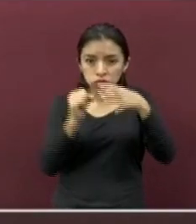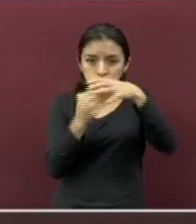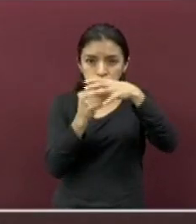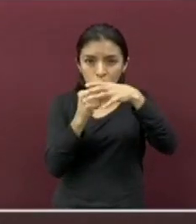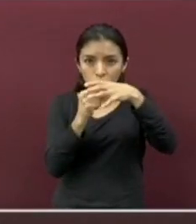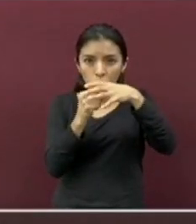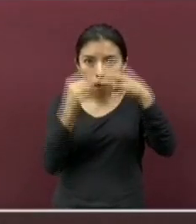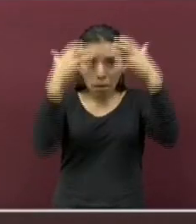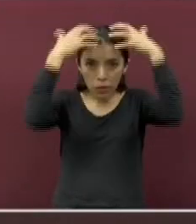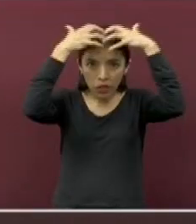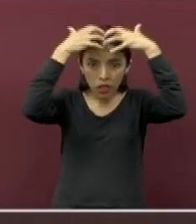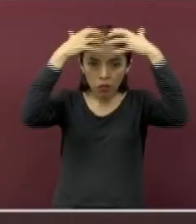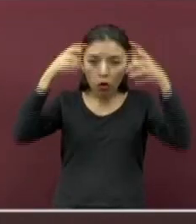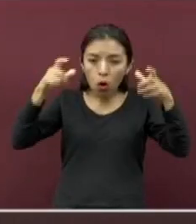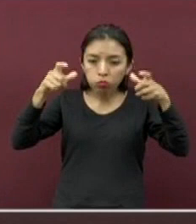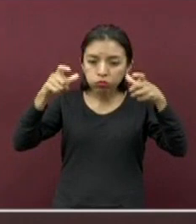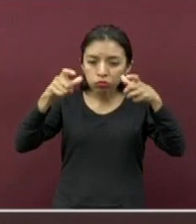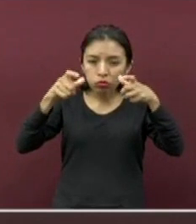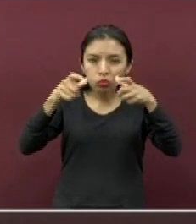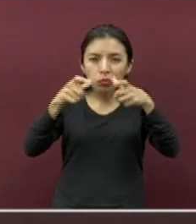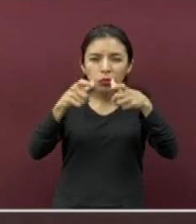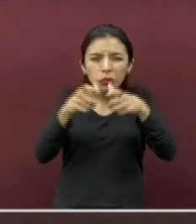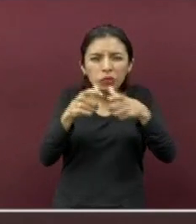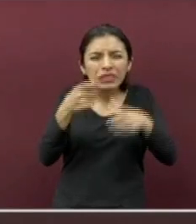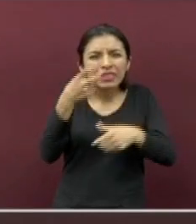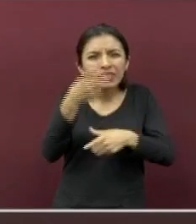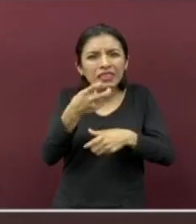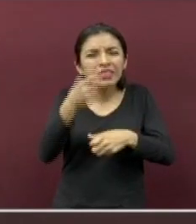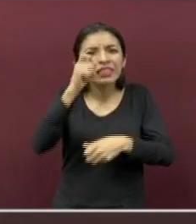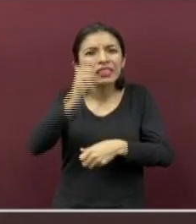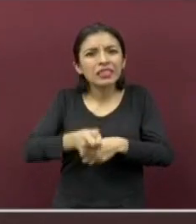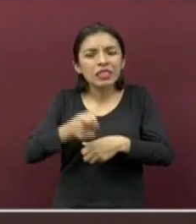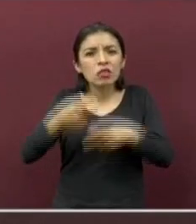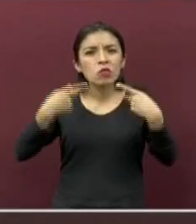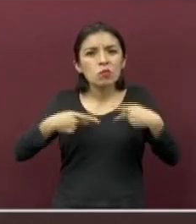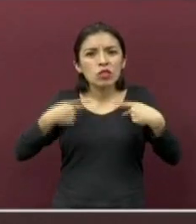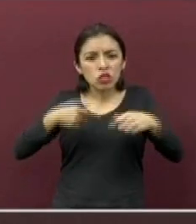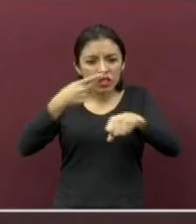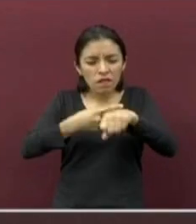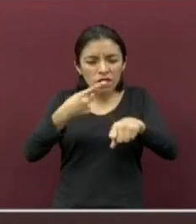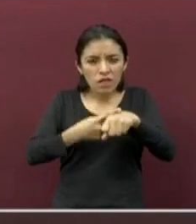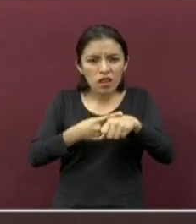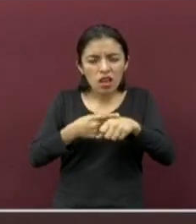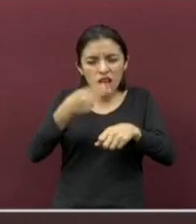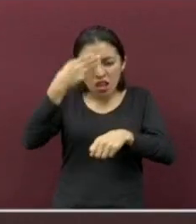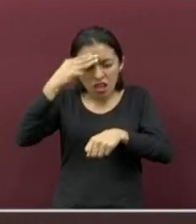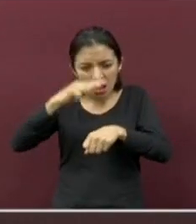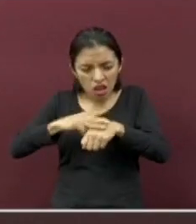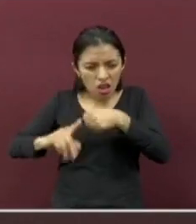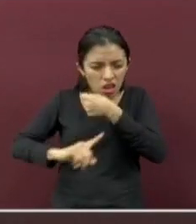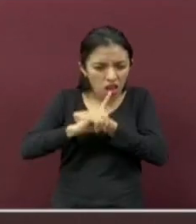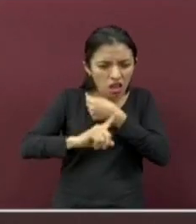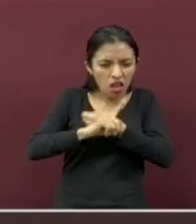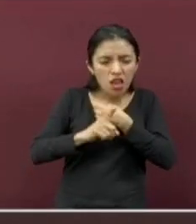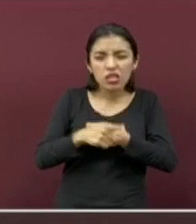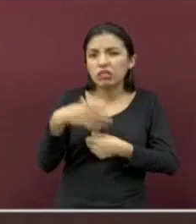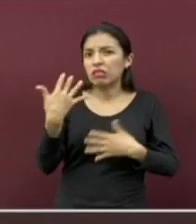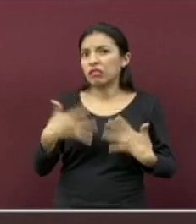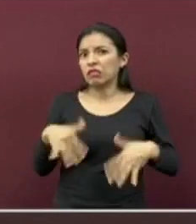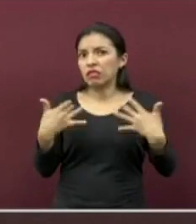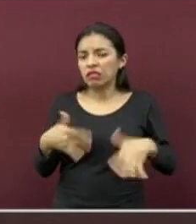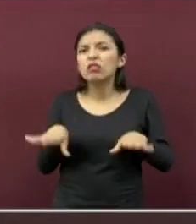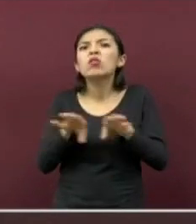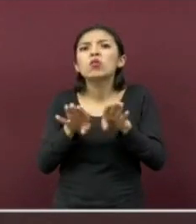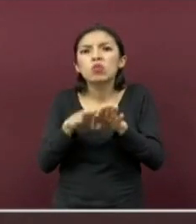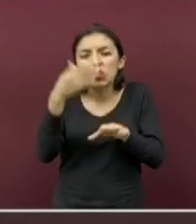forma que los pacientes muestran un deterioro cognitivo importante que se manifiesta en